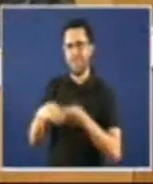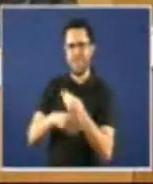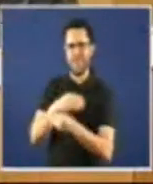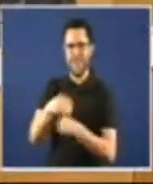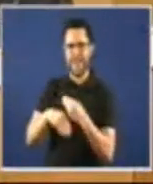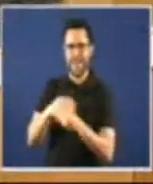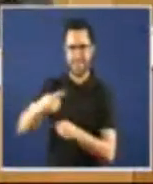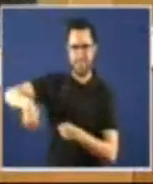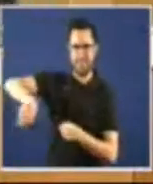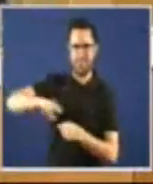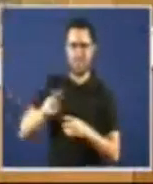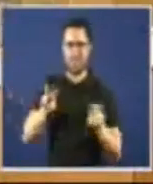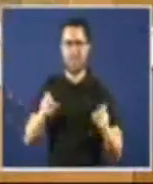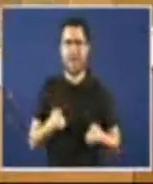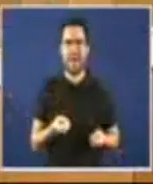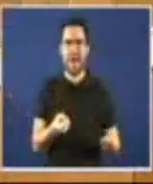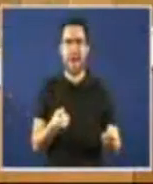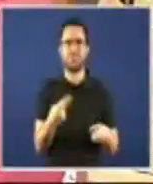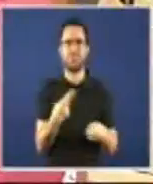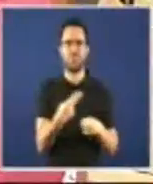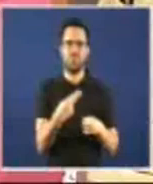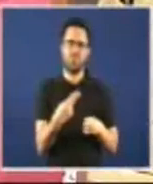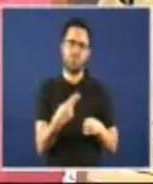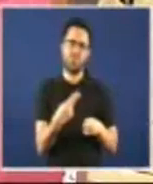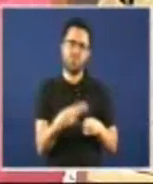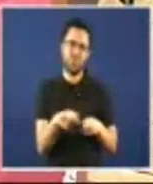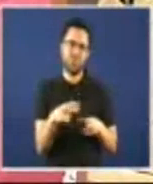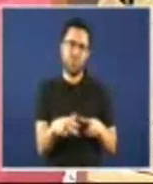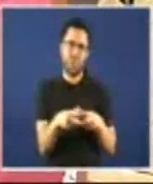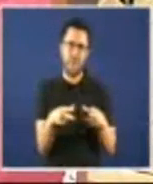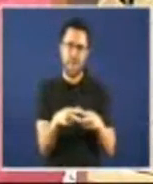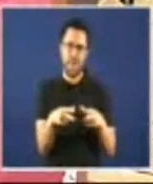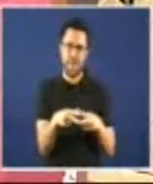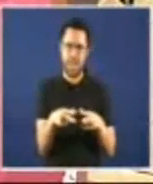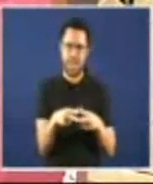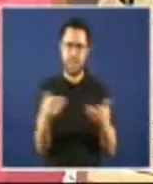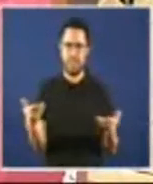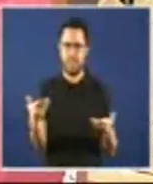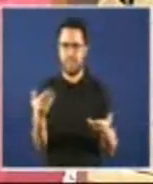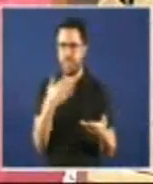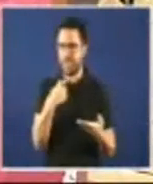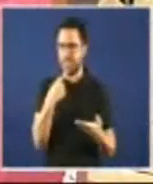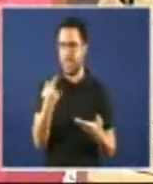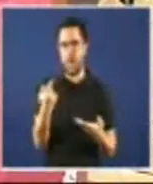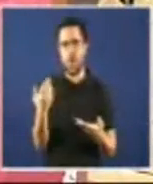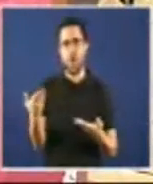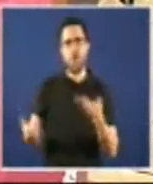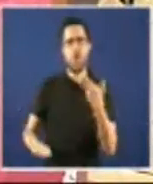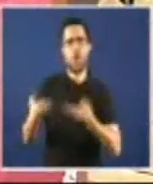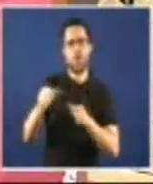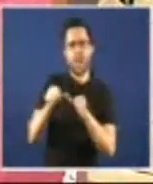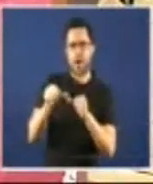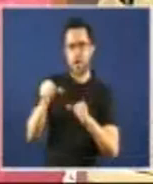en Servicio Social a manipulación consiste en dúas cosas. Primeiro non comparan coa serie dos dados